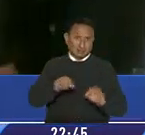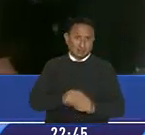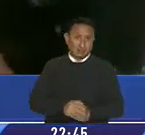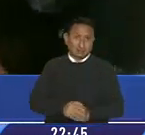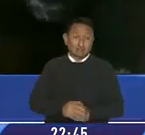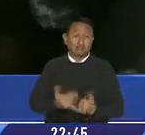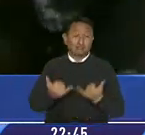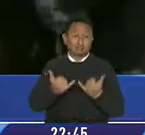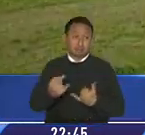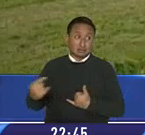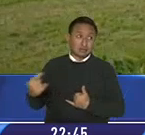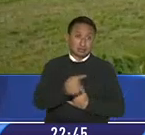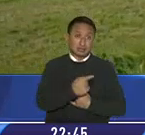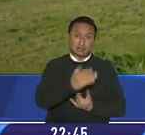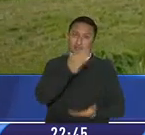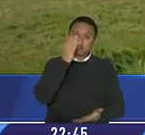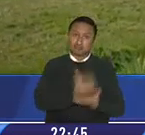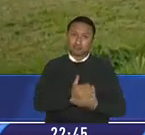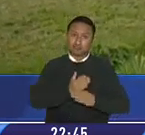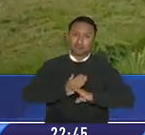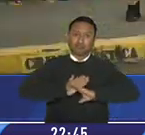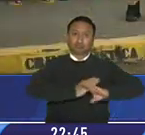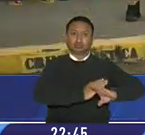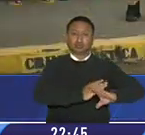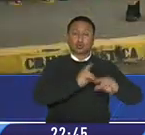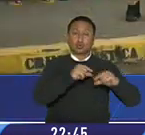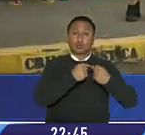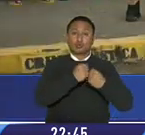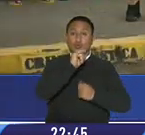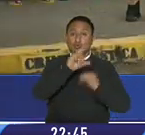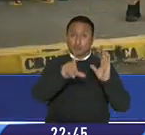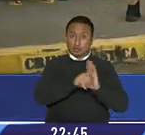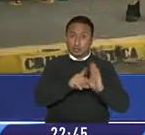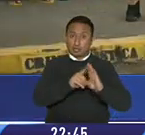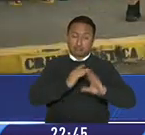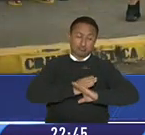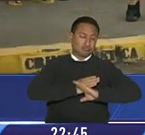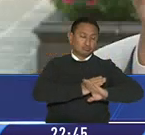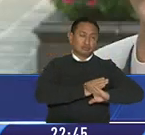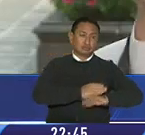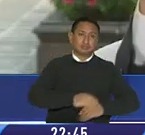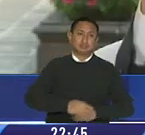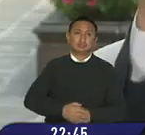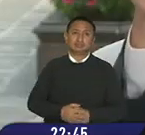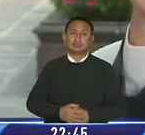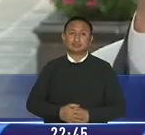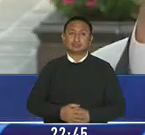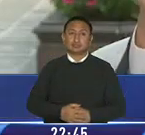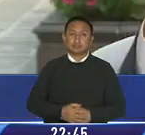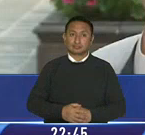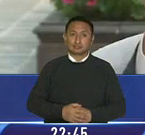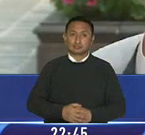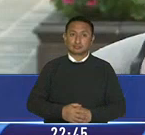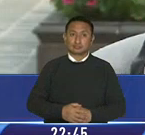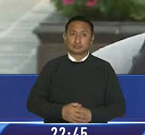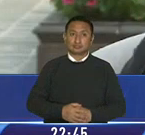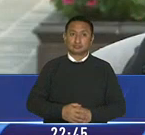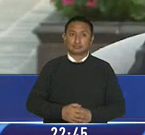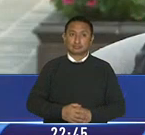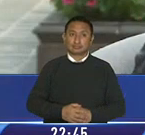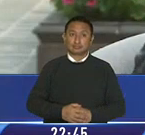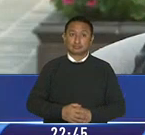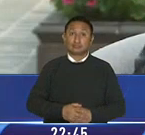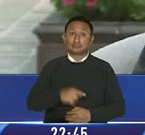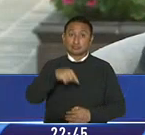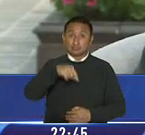combatirá radicalmente a los grupos narcodelictivos hemos escogido el camino de